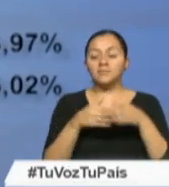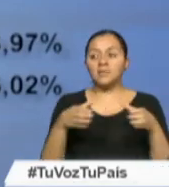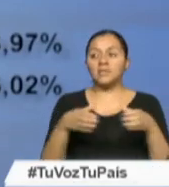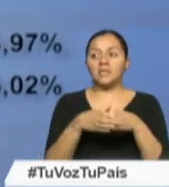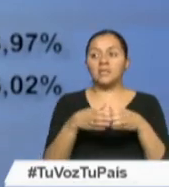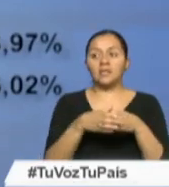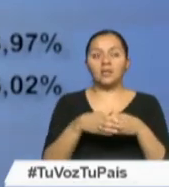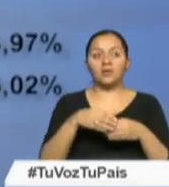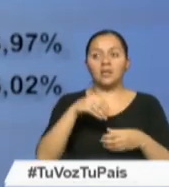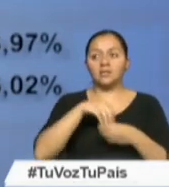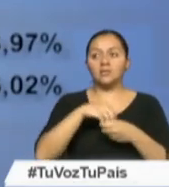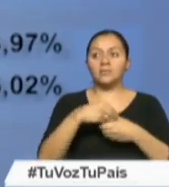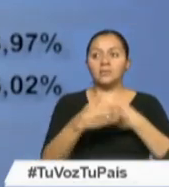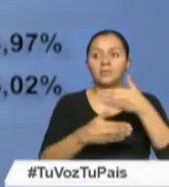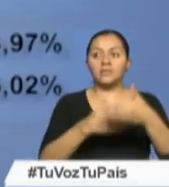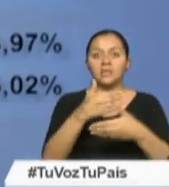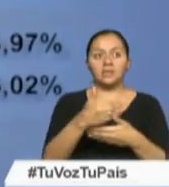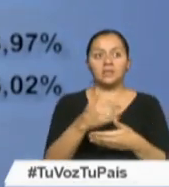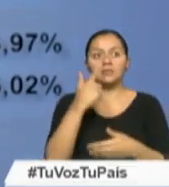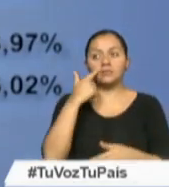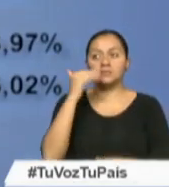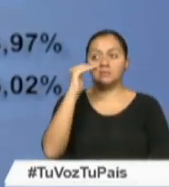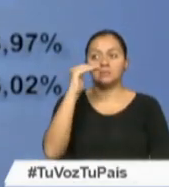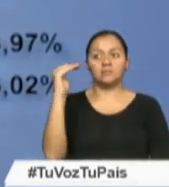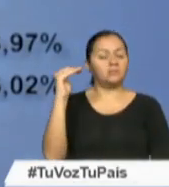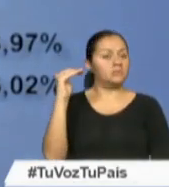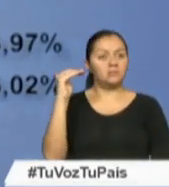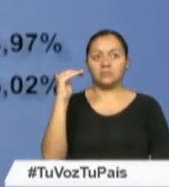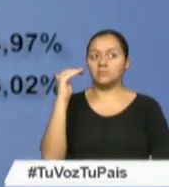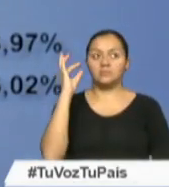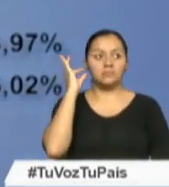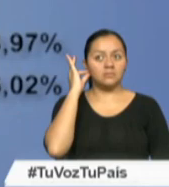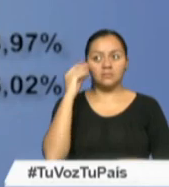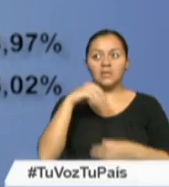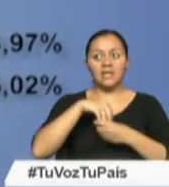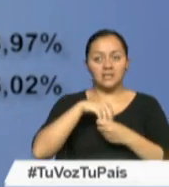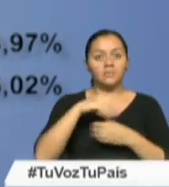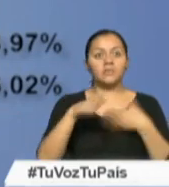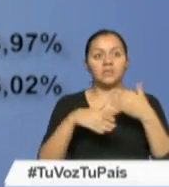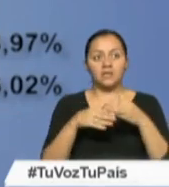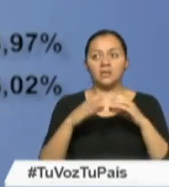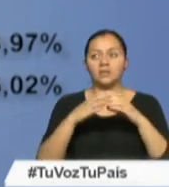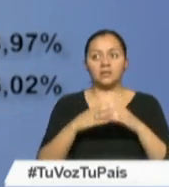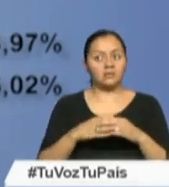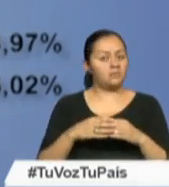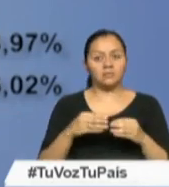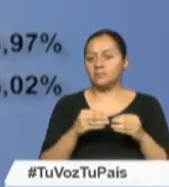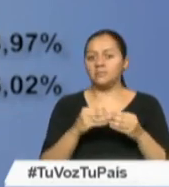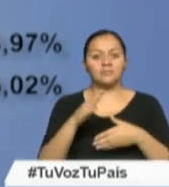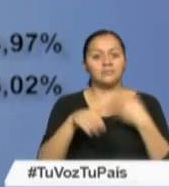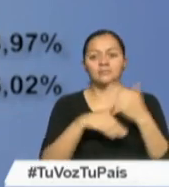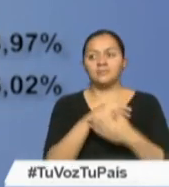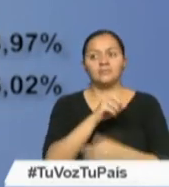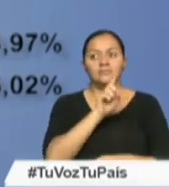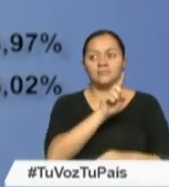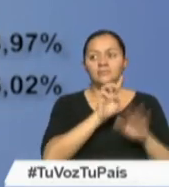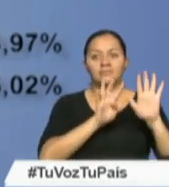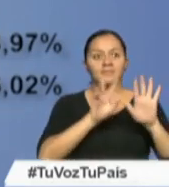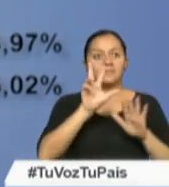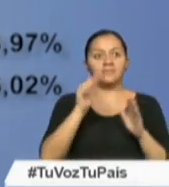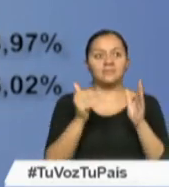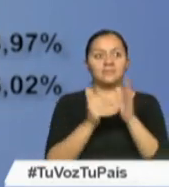.920 son hombres, que representa el 43,97%. Mientras que 193